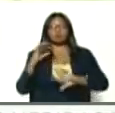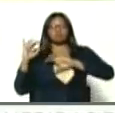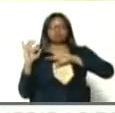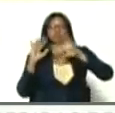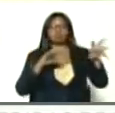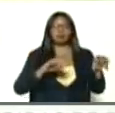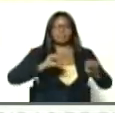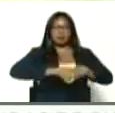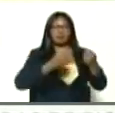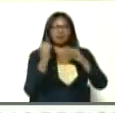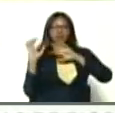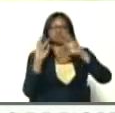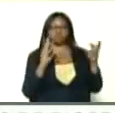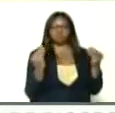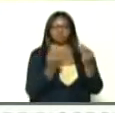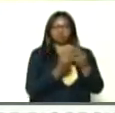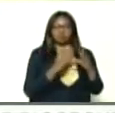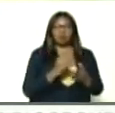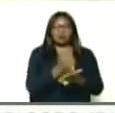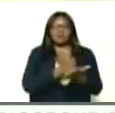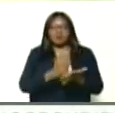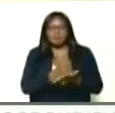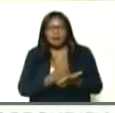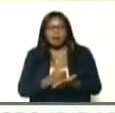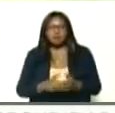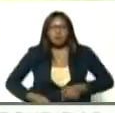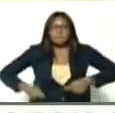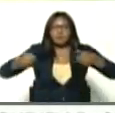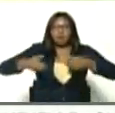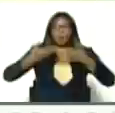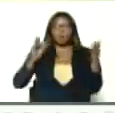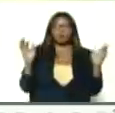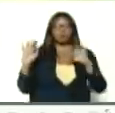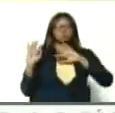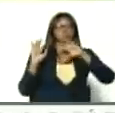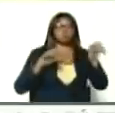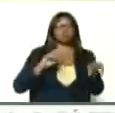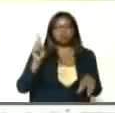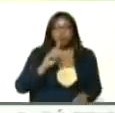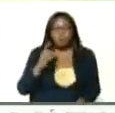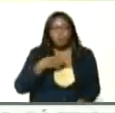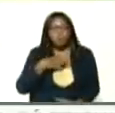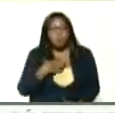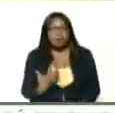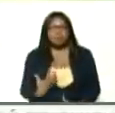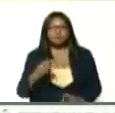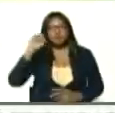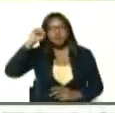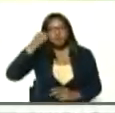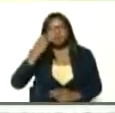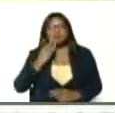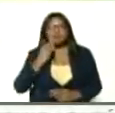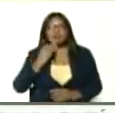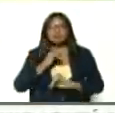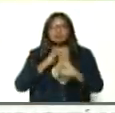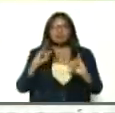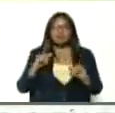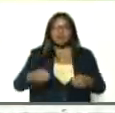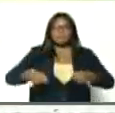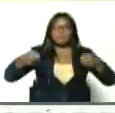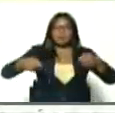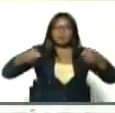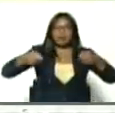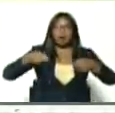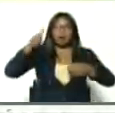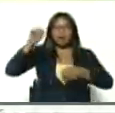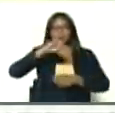a una panadería, a una farmacia, a un mercado público, recordemos, la experiencia, que hubo, con el mercado, de las